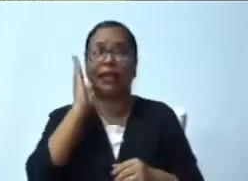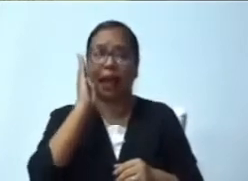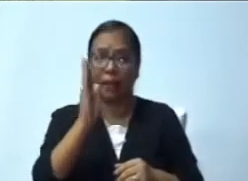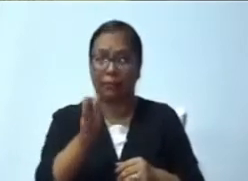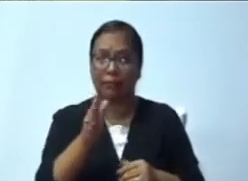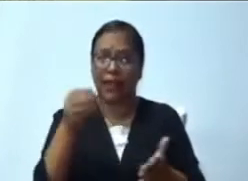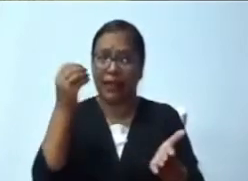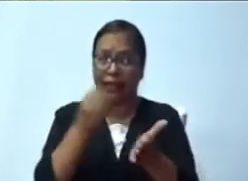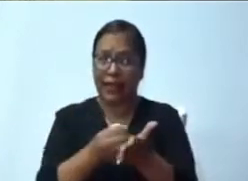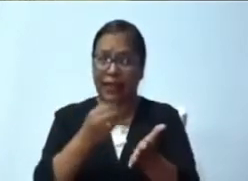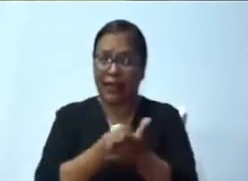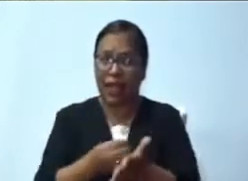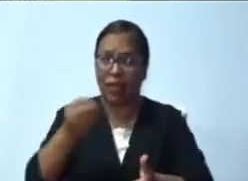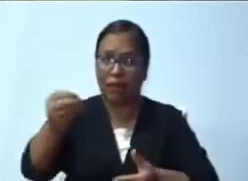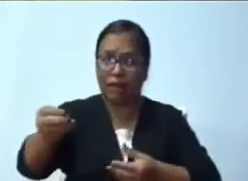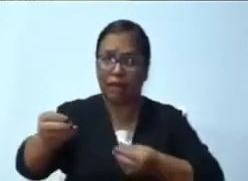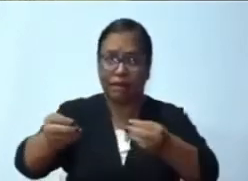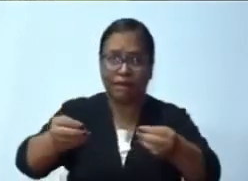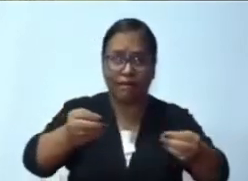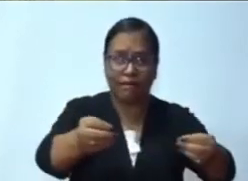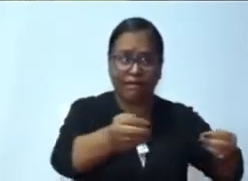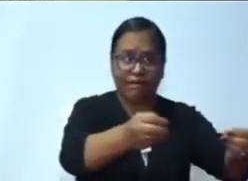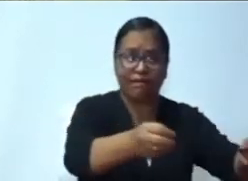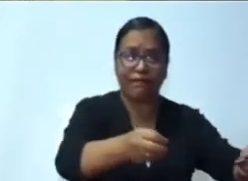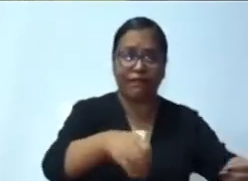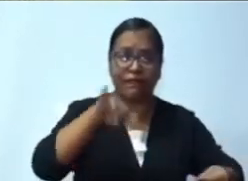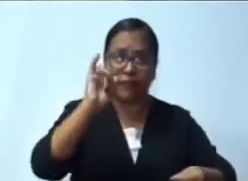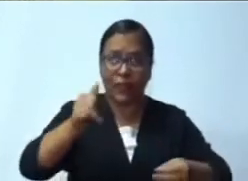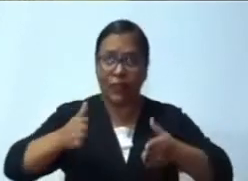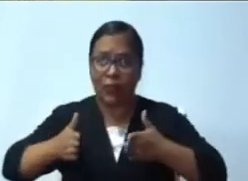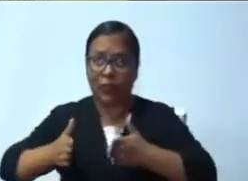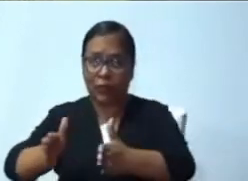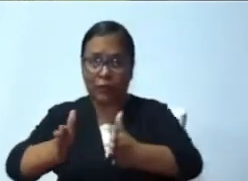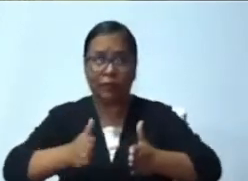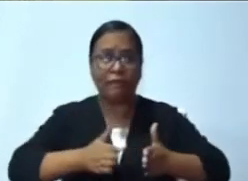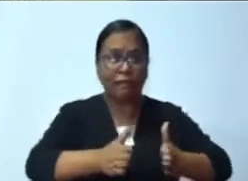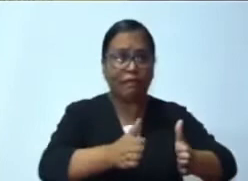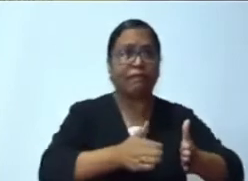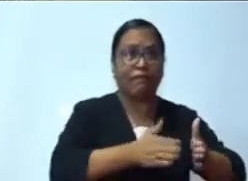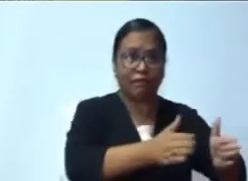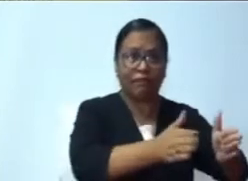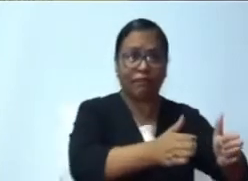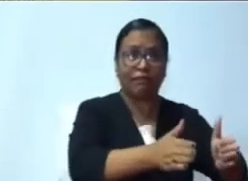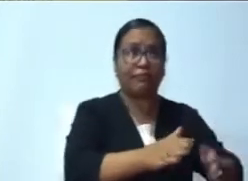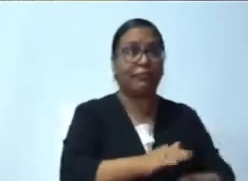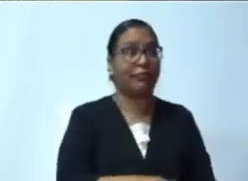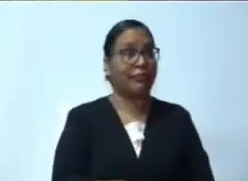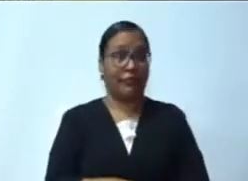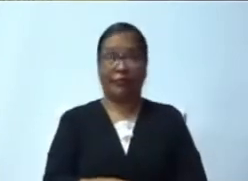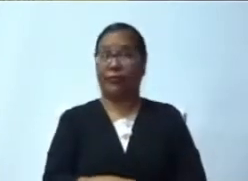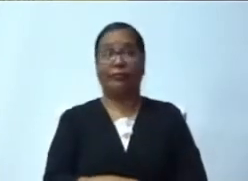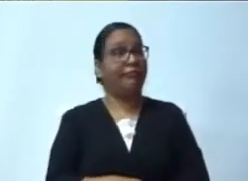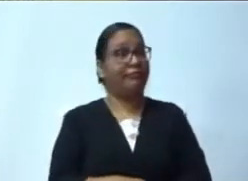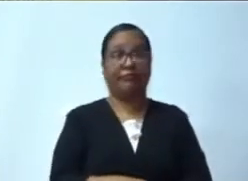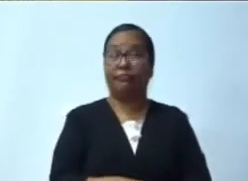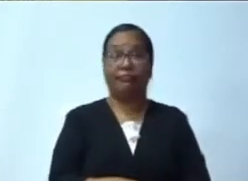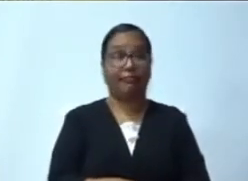manera responsable, porque estamos en los barrios. En los barrios están carenciados de ese mantenimiento vial.